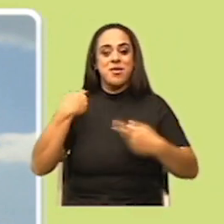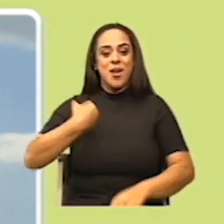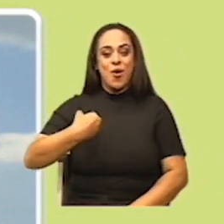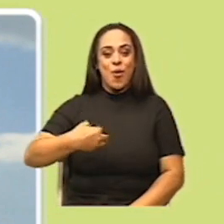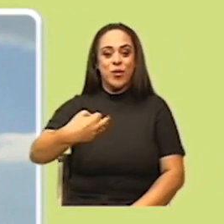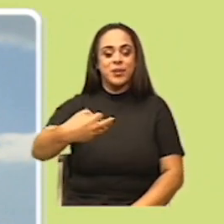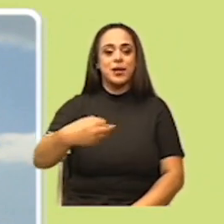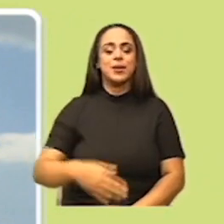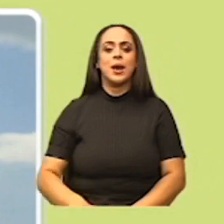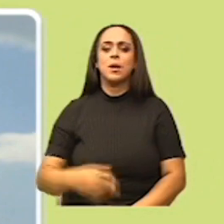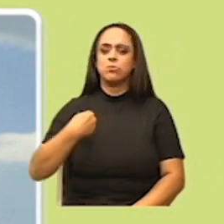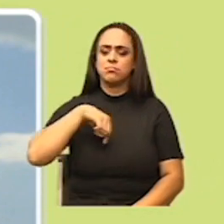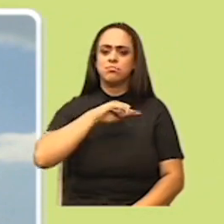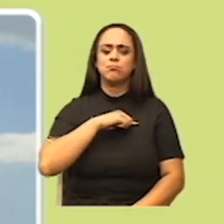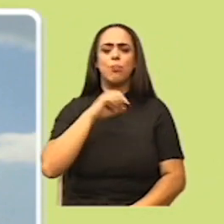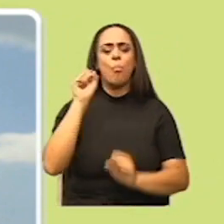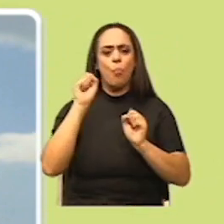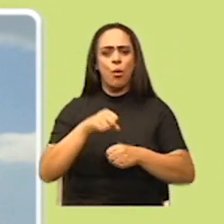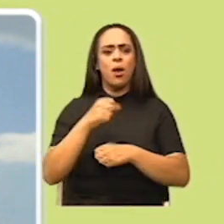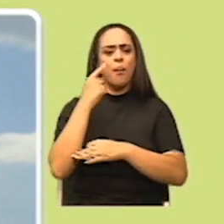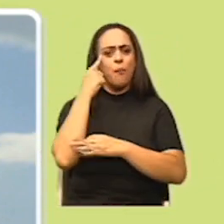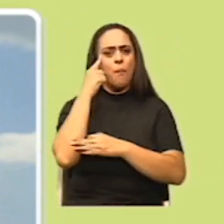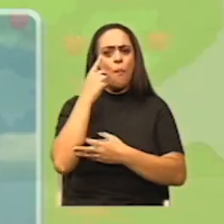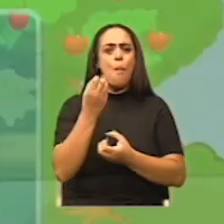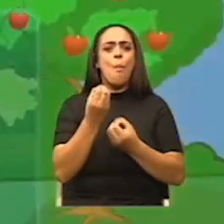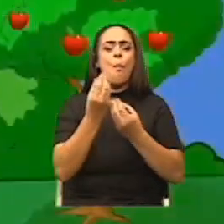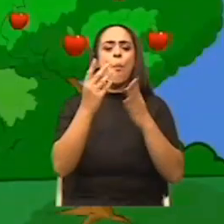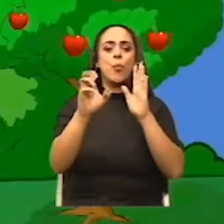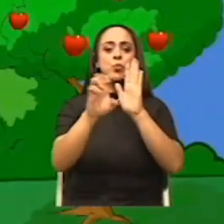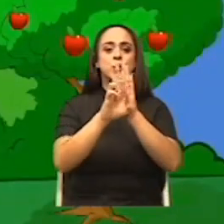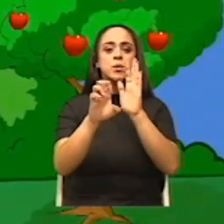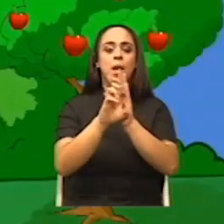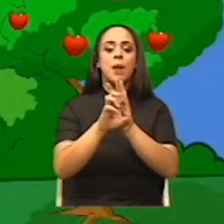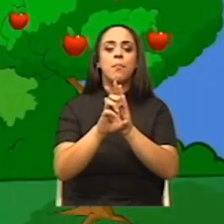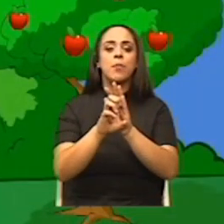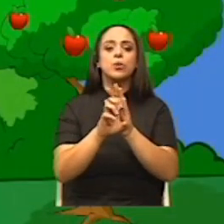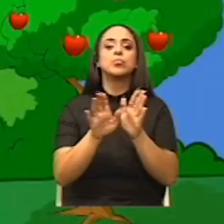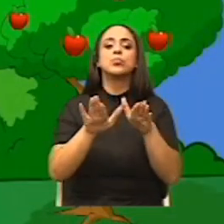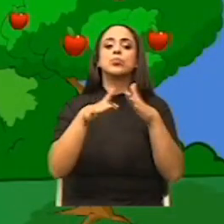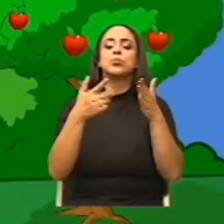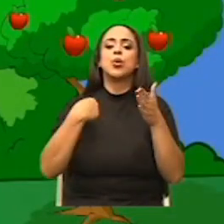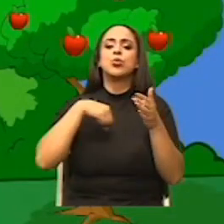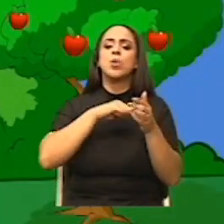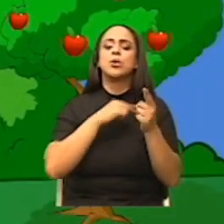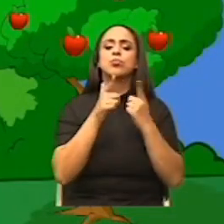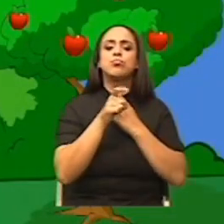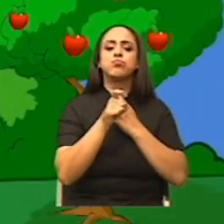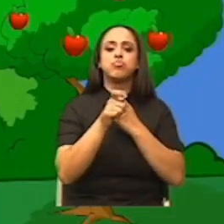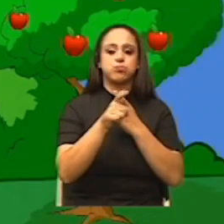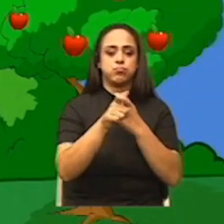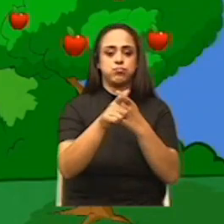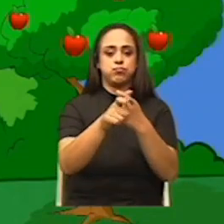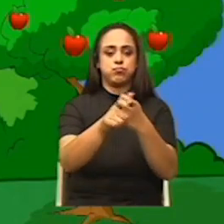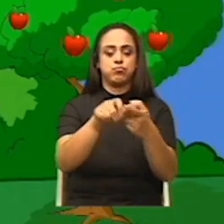podemos pensar en muchos ejemplos, como cuando nosotros vamos corriendo y rebotamos. Por ejemplo,